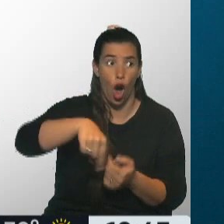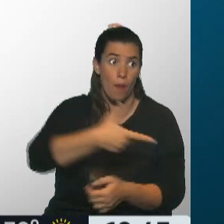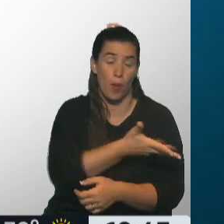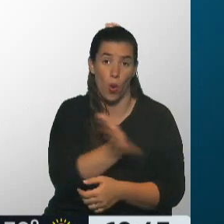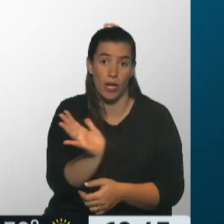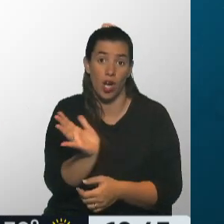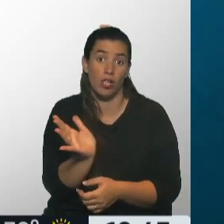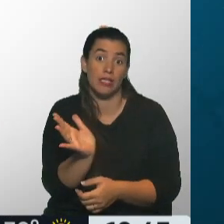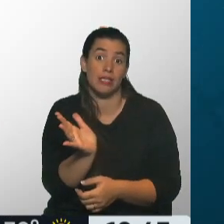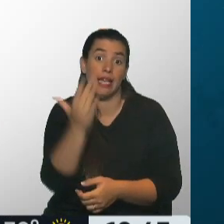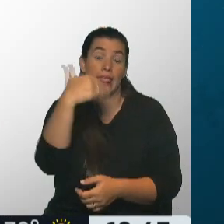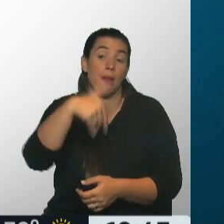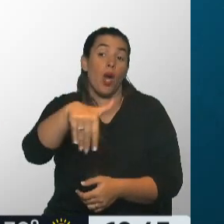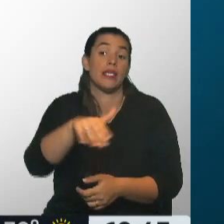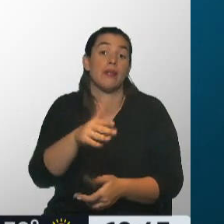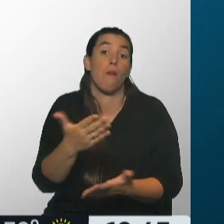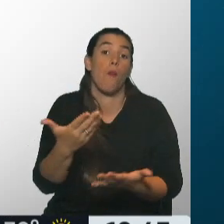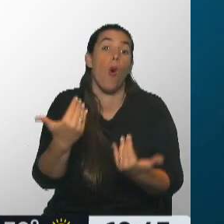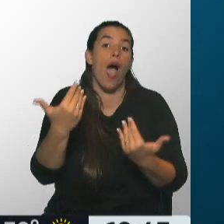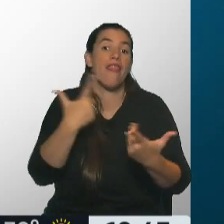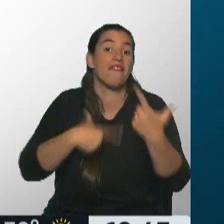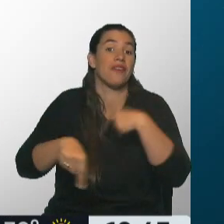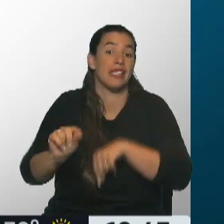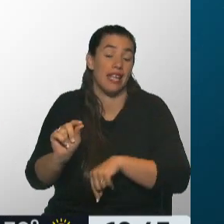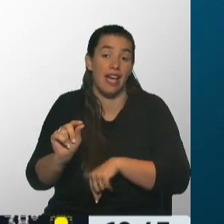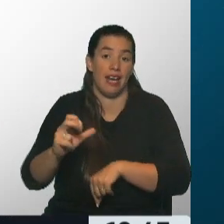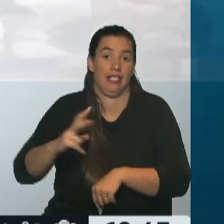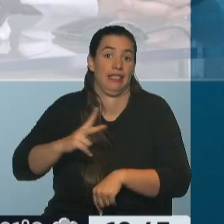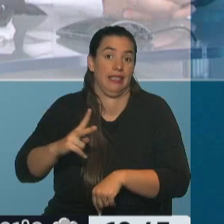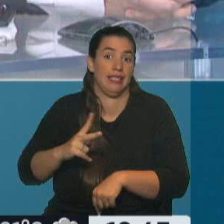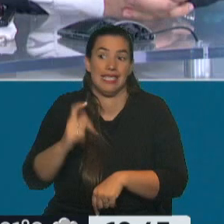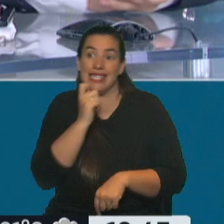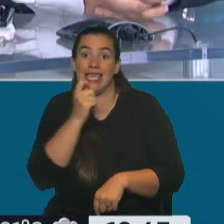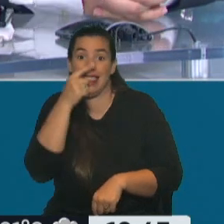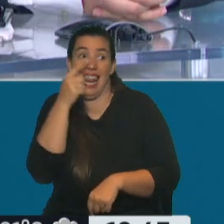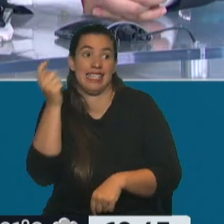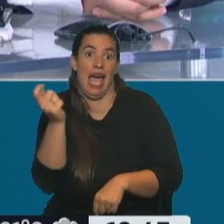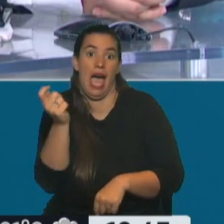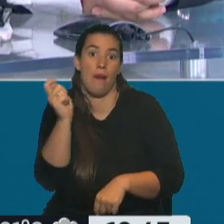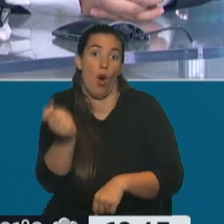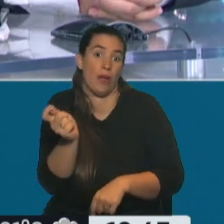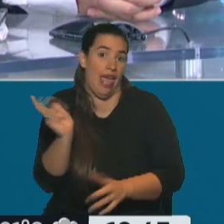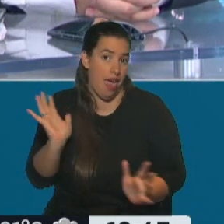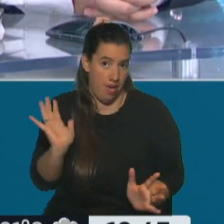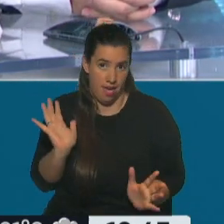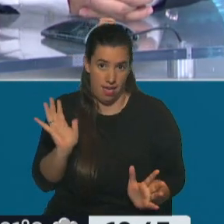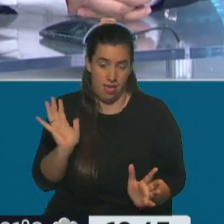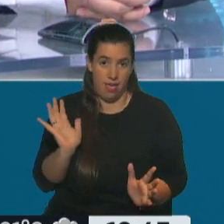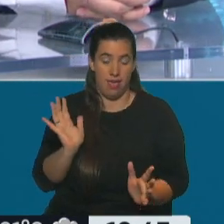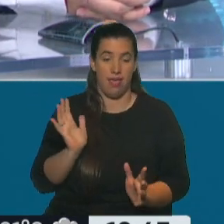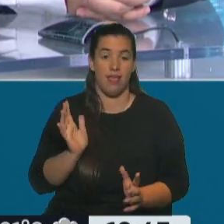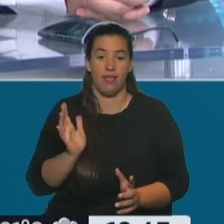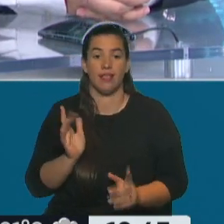que podrían ser privatizables quizá con algún interés inmobiliario, por decir algo. Es que lo mismo también se nota en el